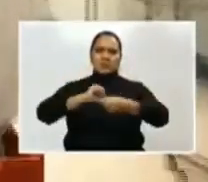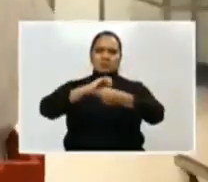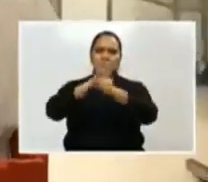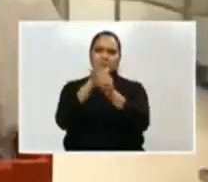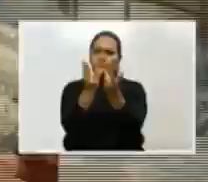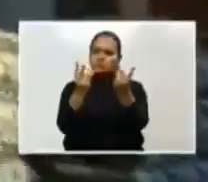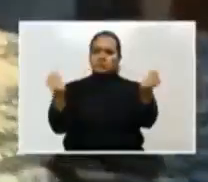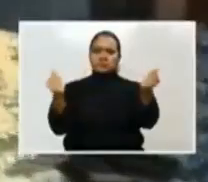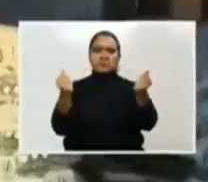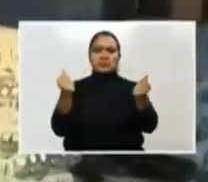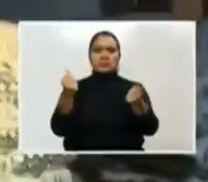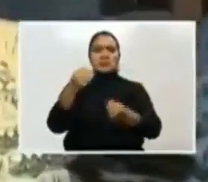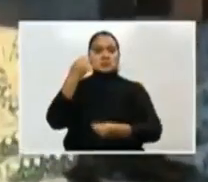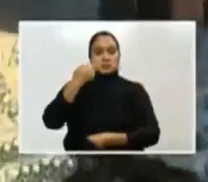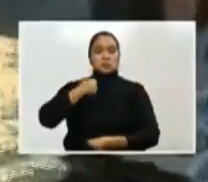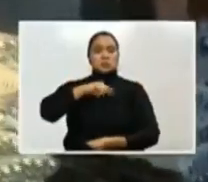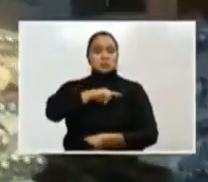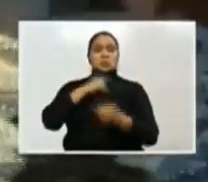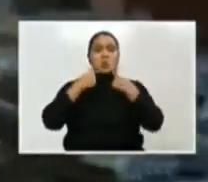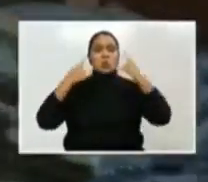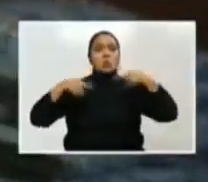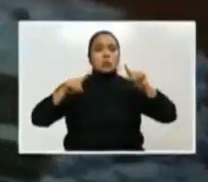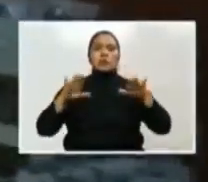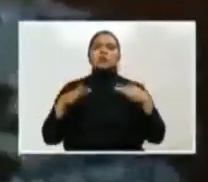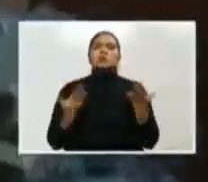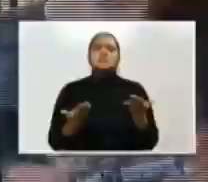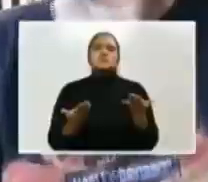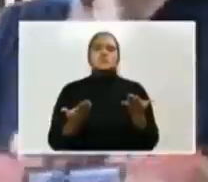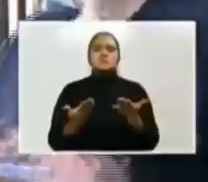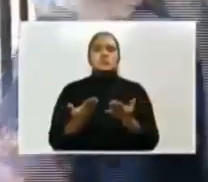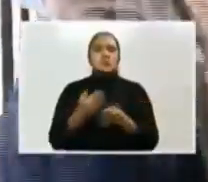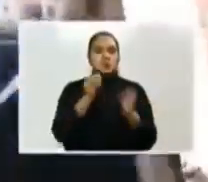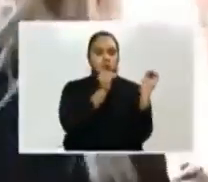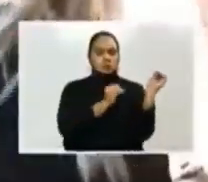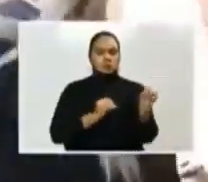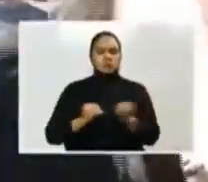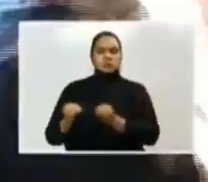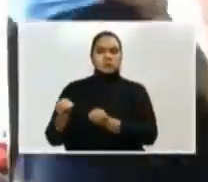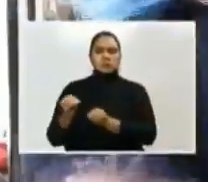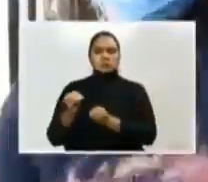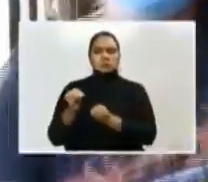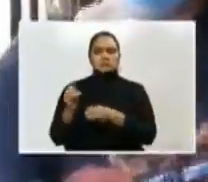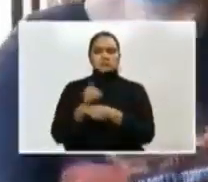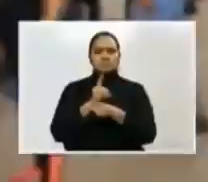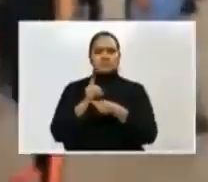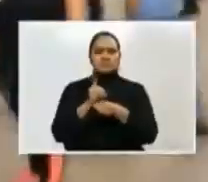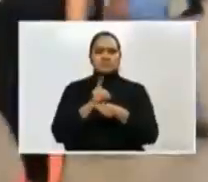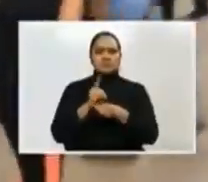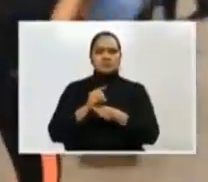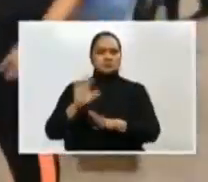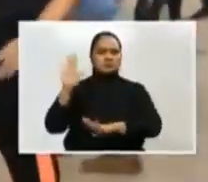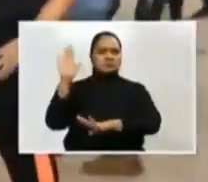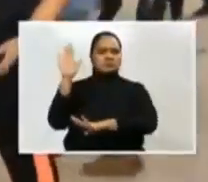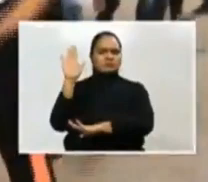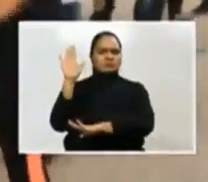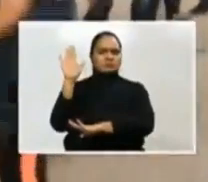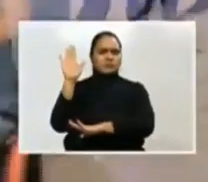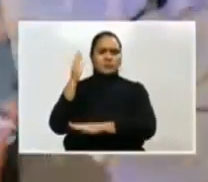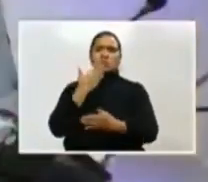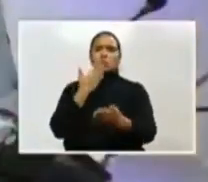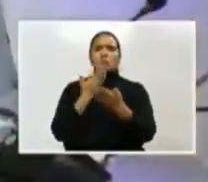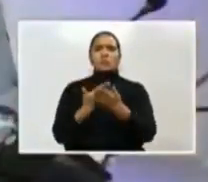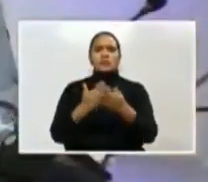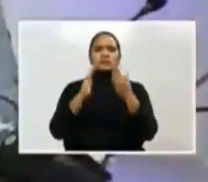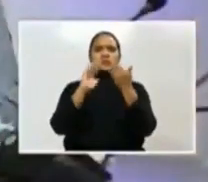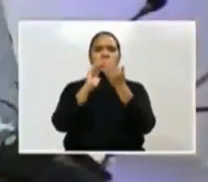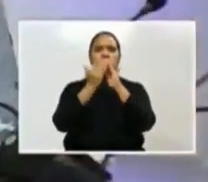lograr siendo ordenados, disciplinados y con el compromiso de un buen patriota.